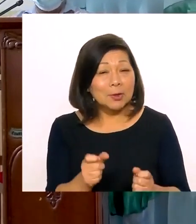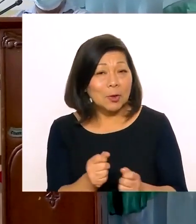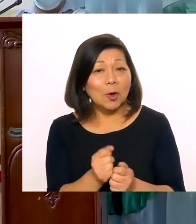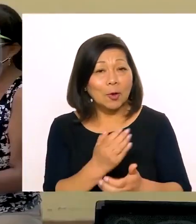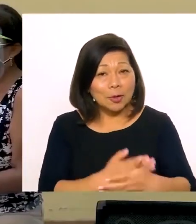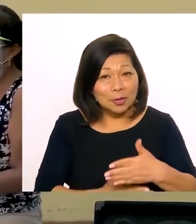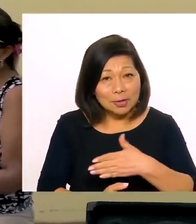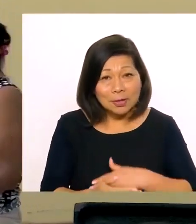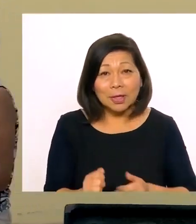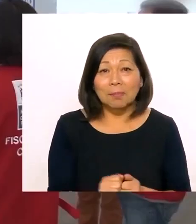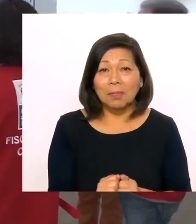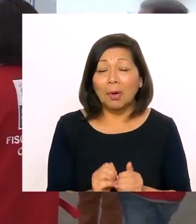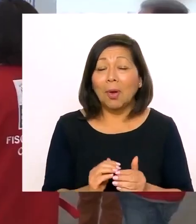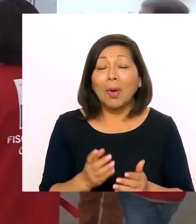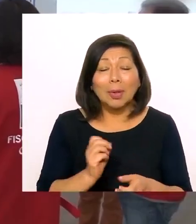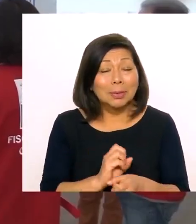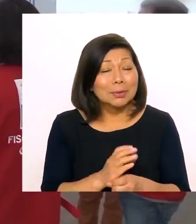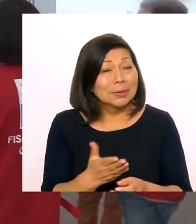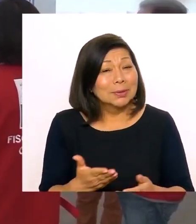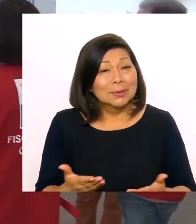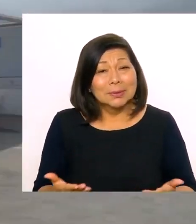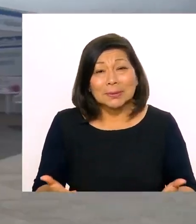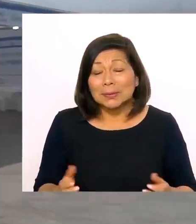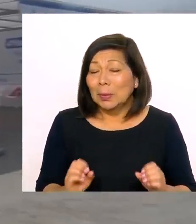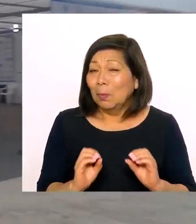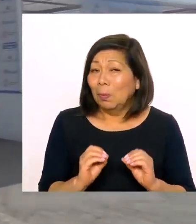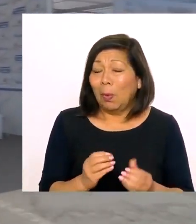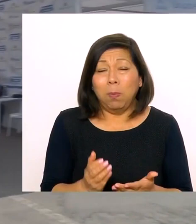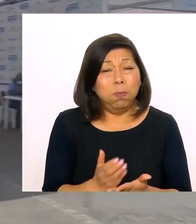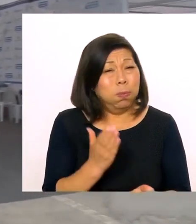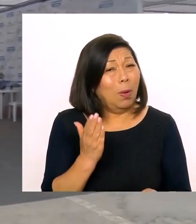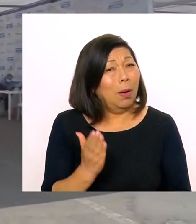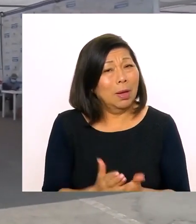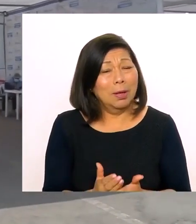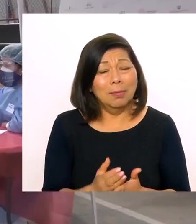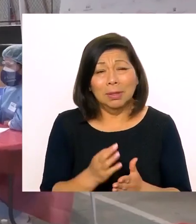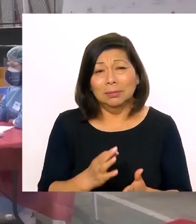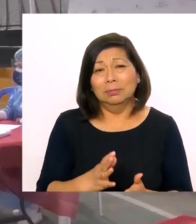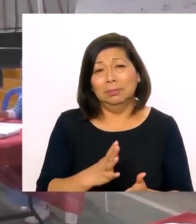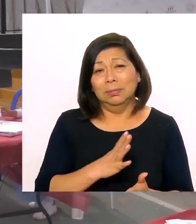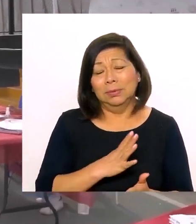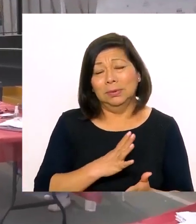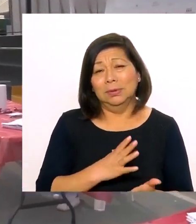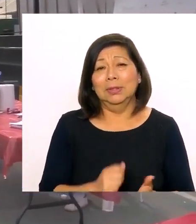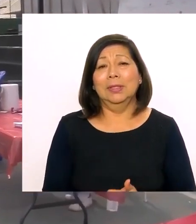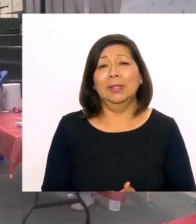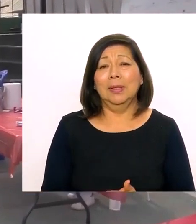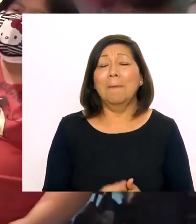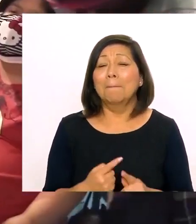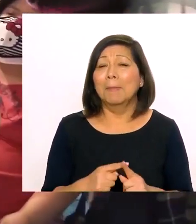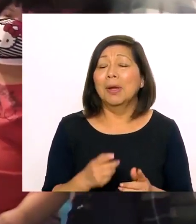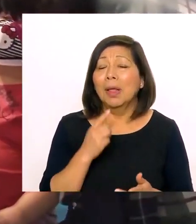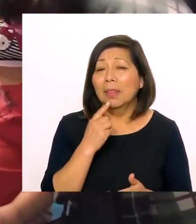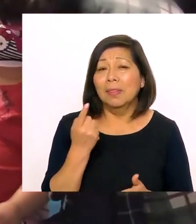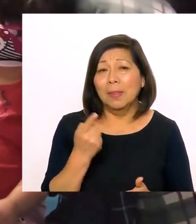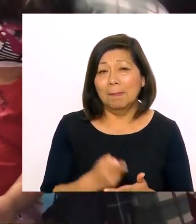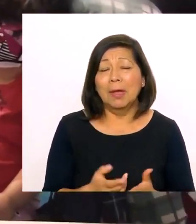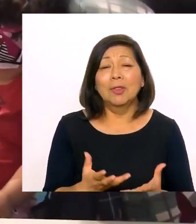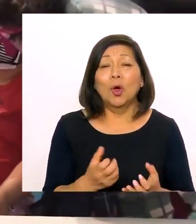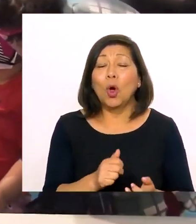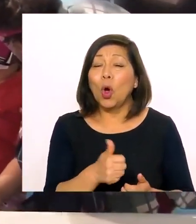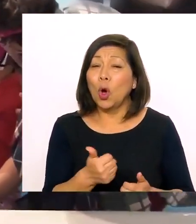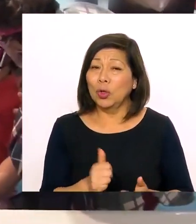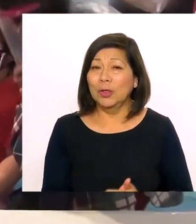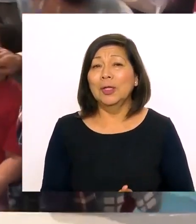sobre todo todos los servicios que ameritan las personas con discapacidad porque post-pandemia se nos ha puesto un problema serio, digamos, en